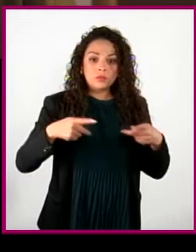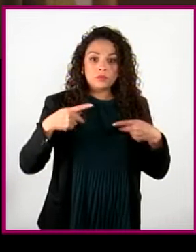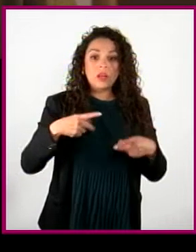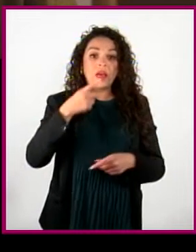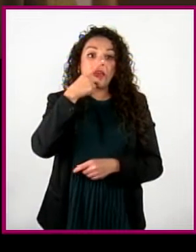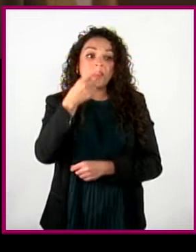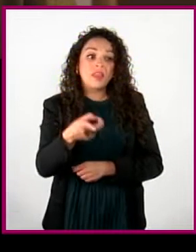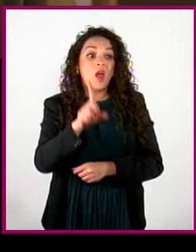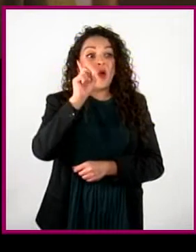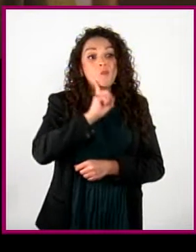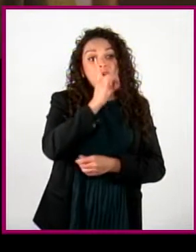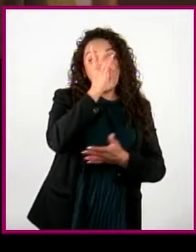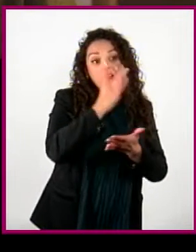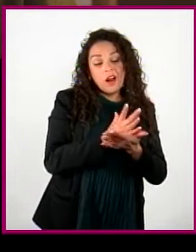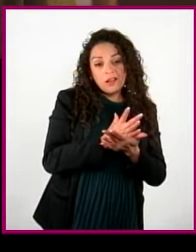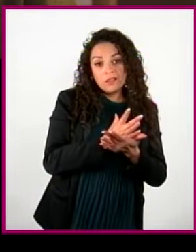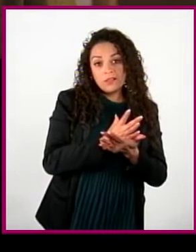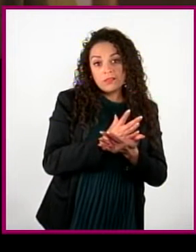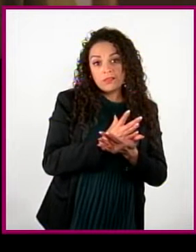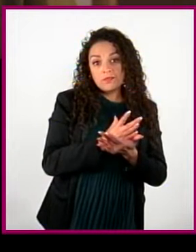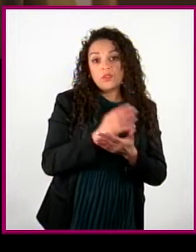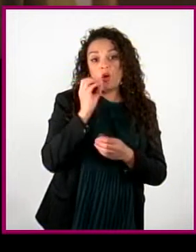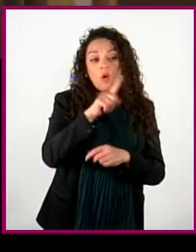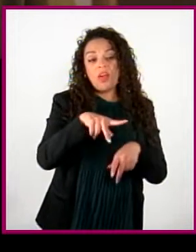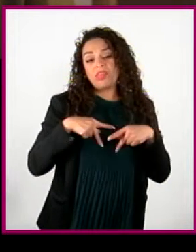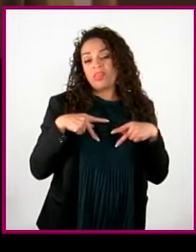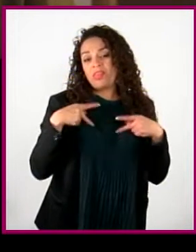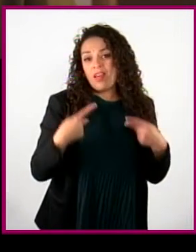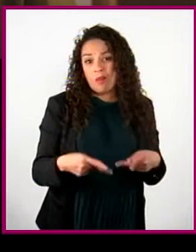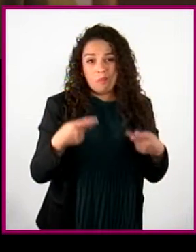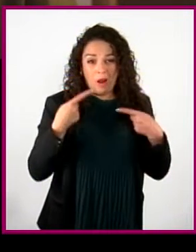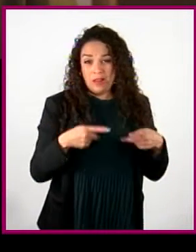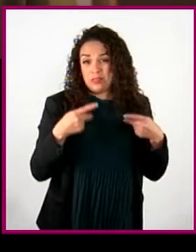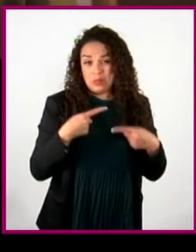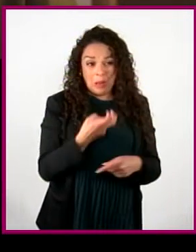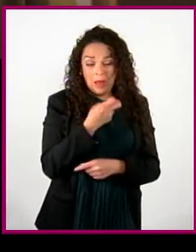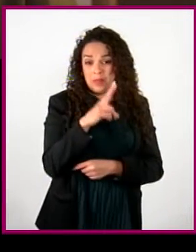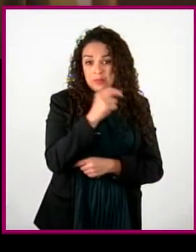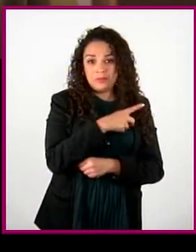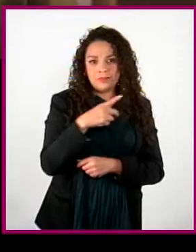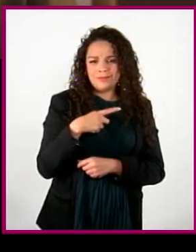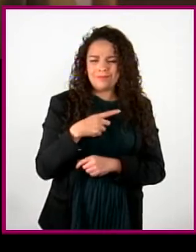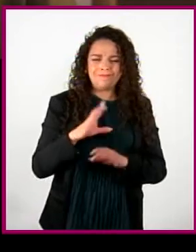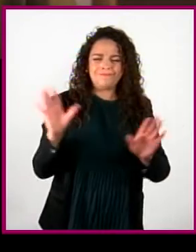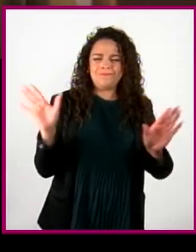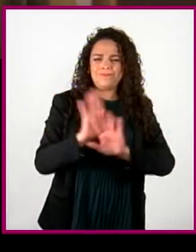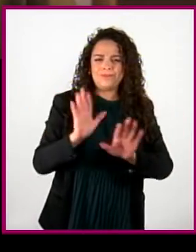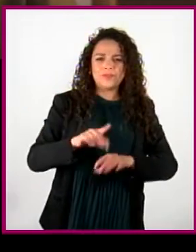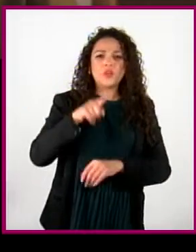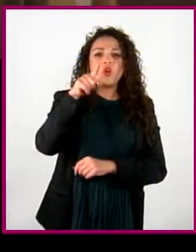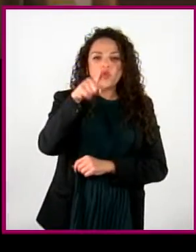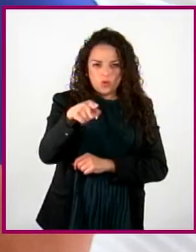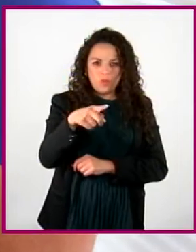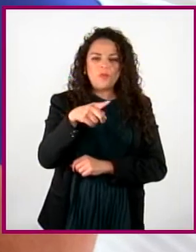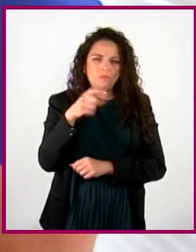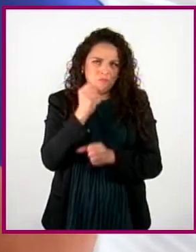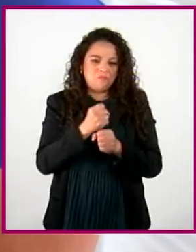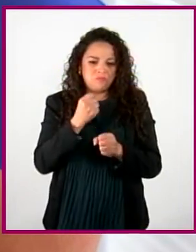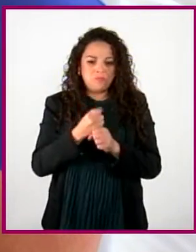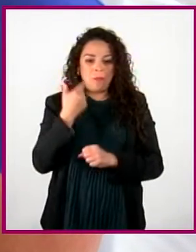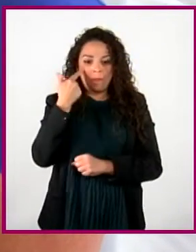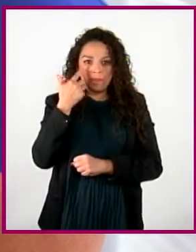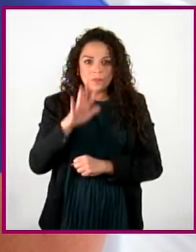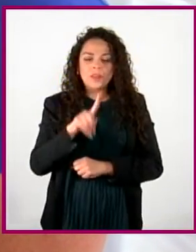mujeres o de personas débiles. Háganme el favor. Inténtenlo hasta que sea natural. Se vale decirte